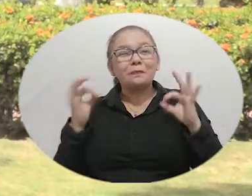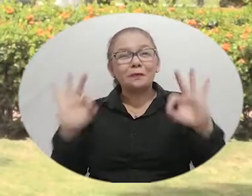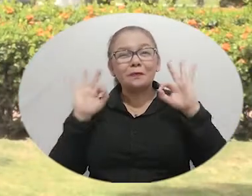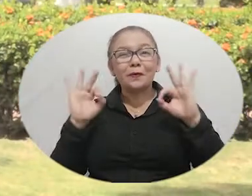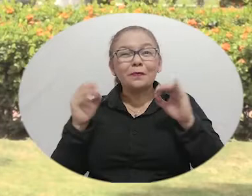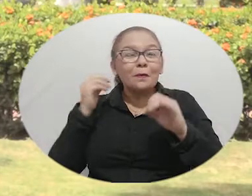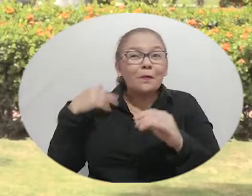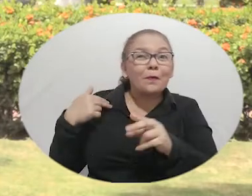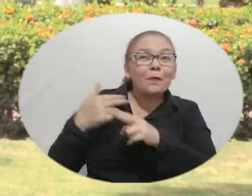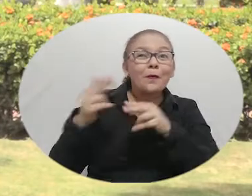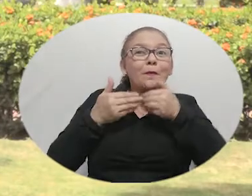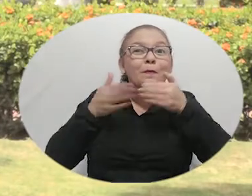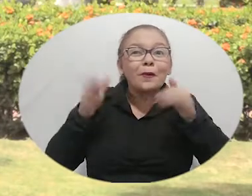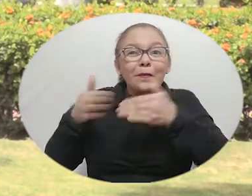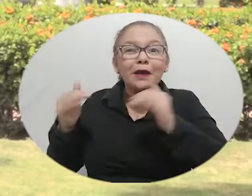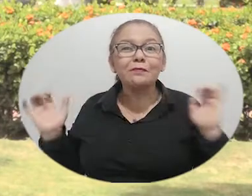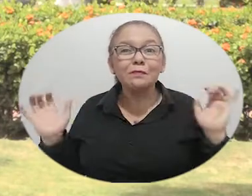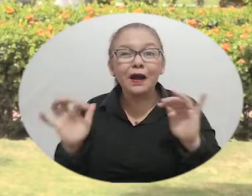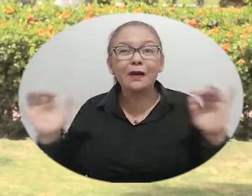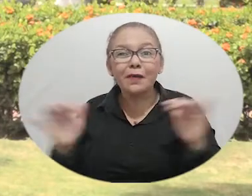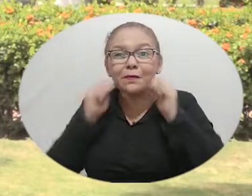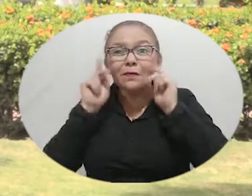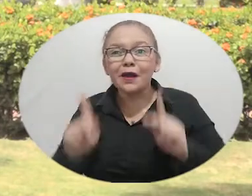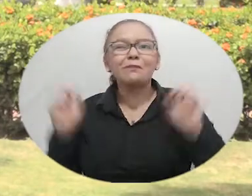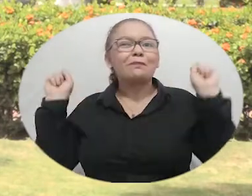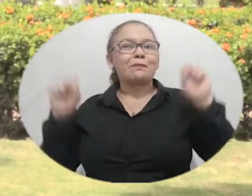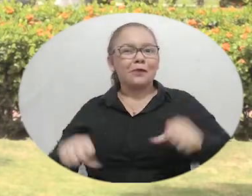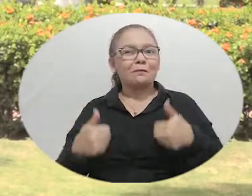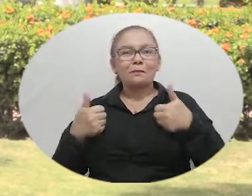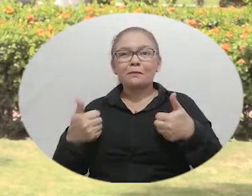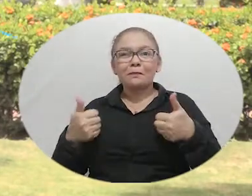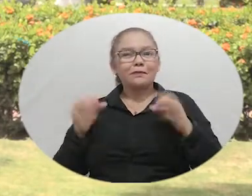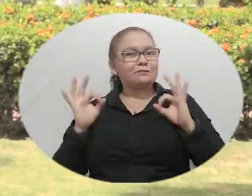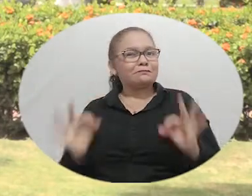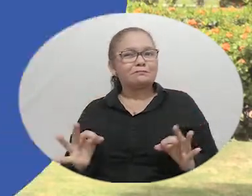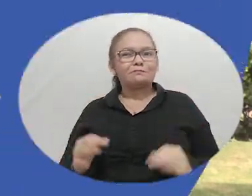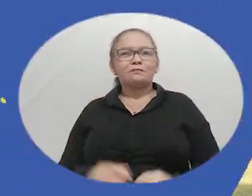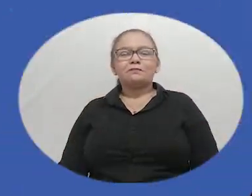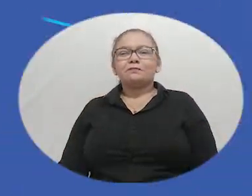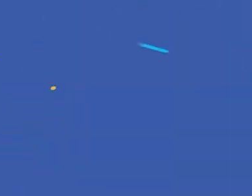eso nos dé las garantías suficientes para un retorno seguro y gradual a la presencialidad